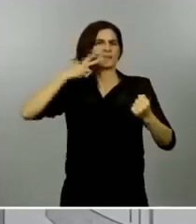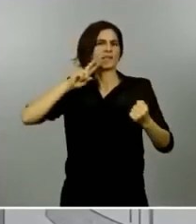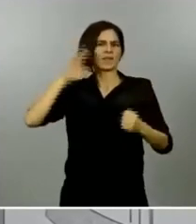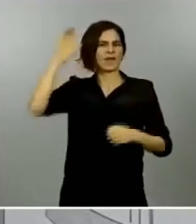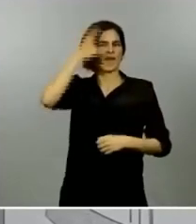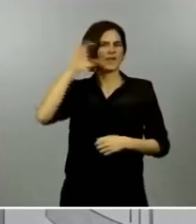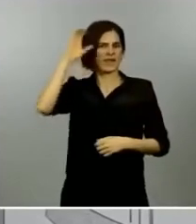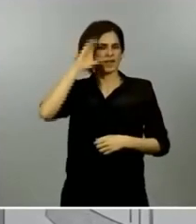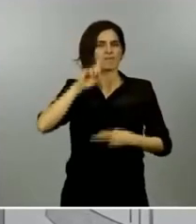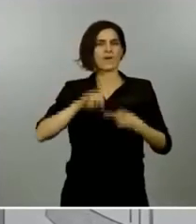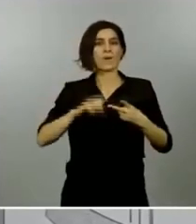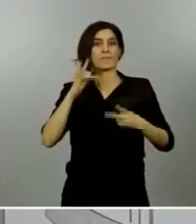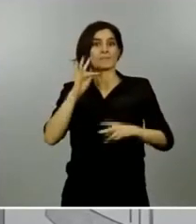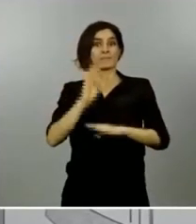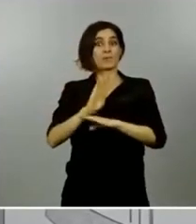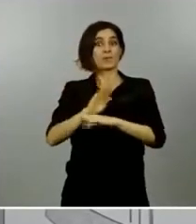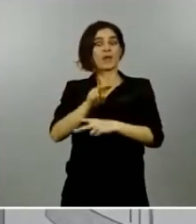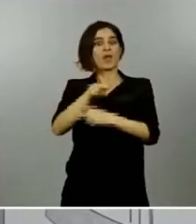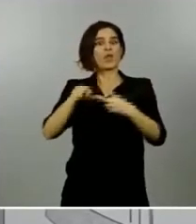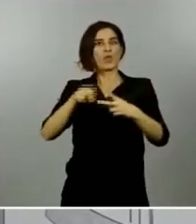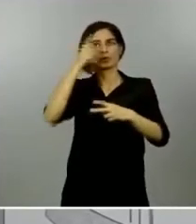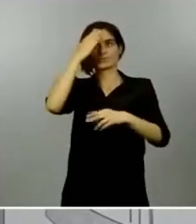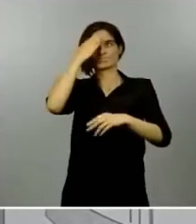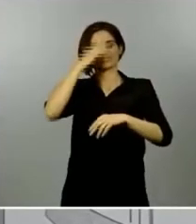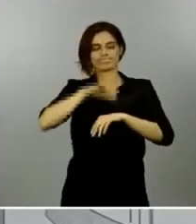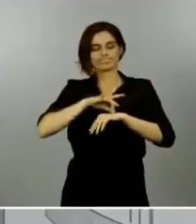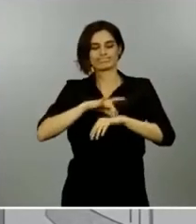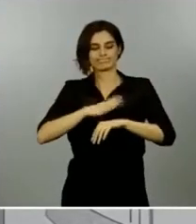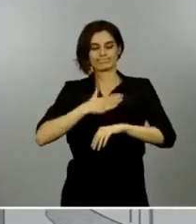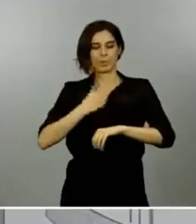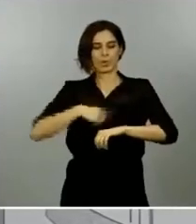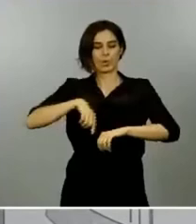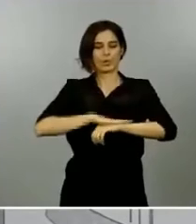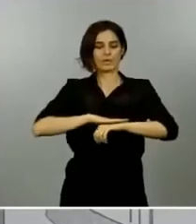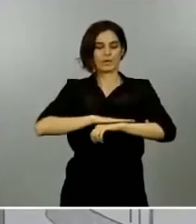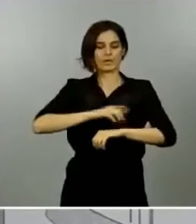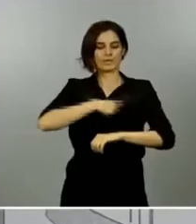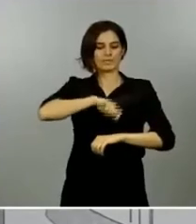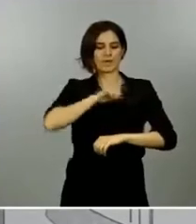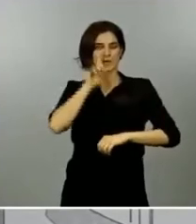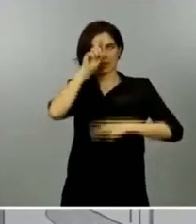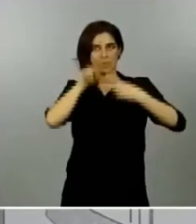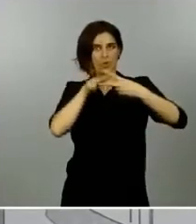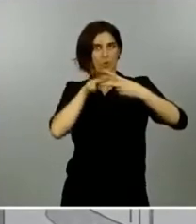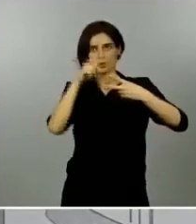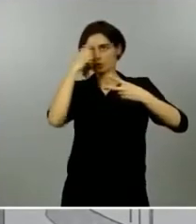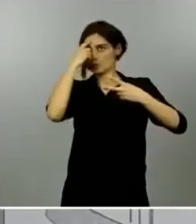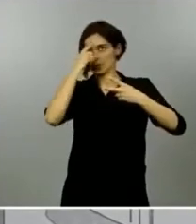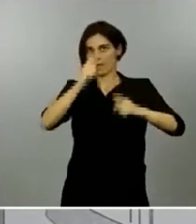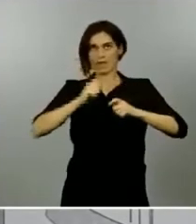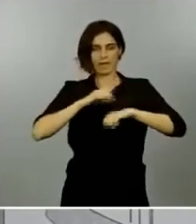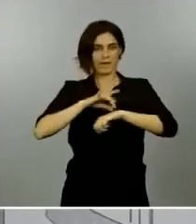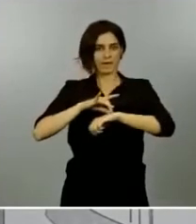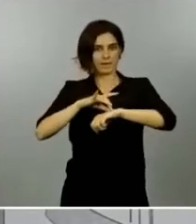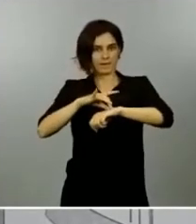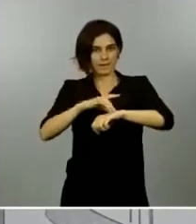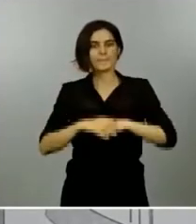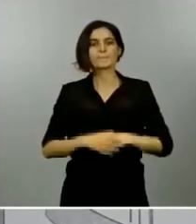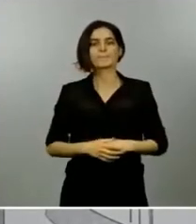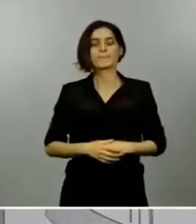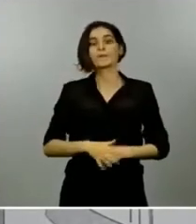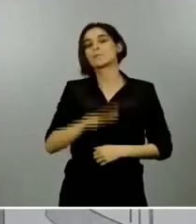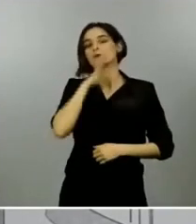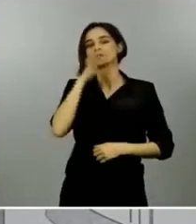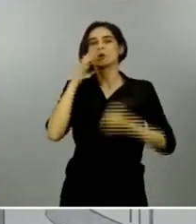el inicio de la gestión de la pandemia al Gobierno de España. Y en base a estos mismos principios, las autoridades sanitarias hicieron